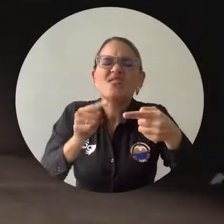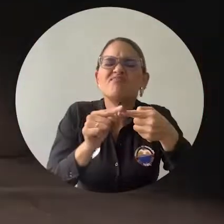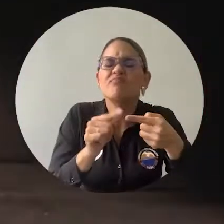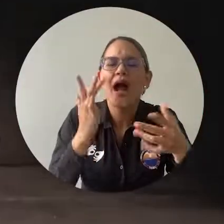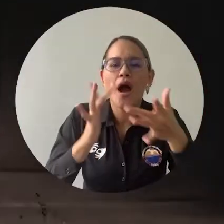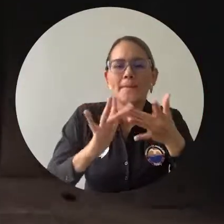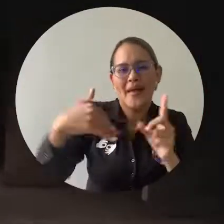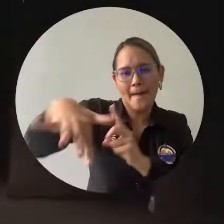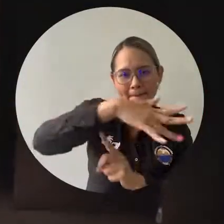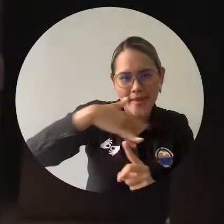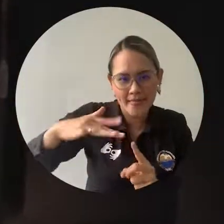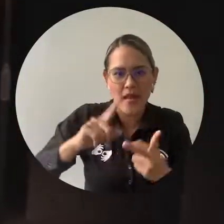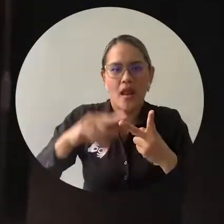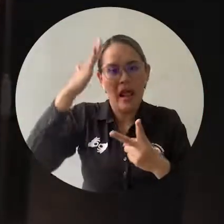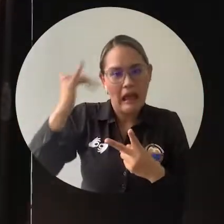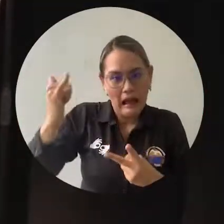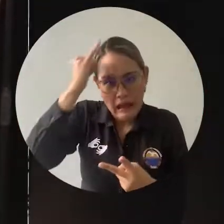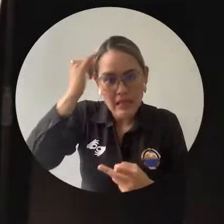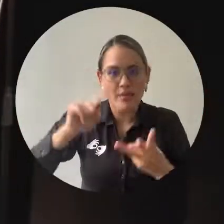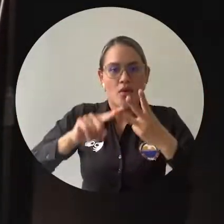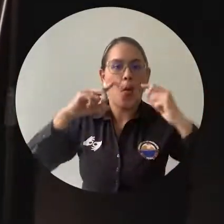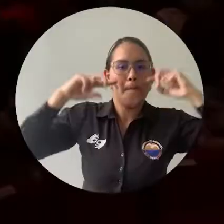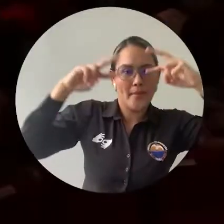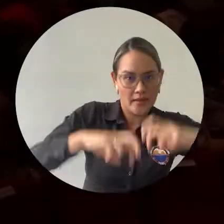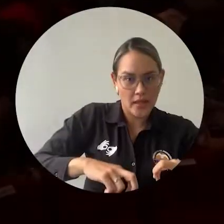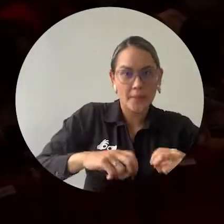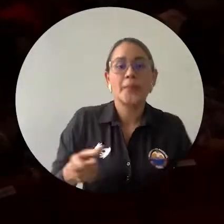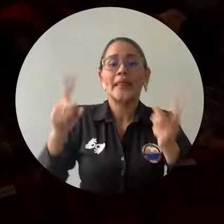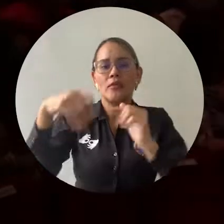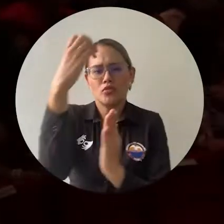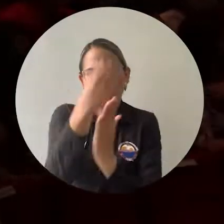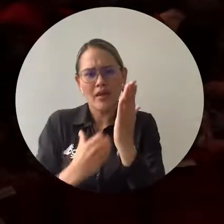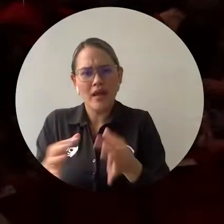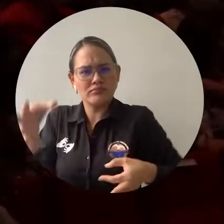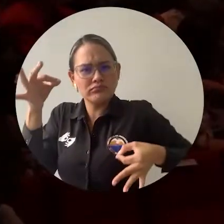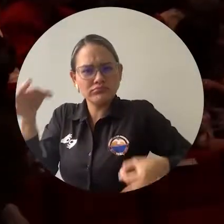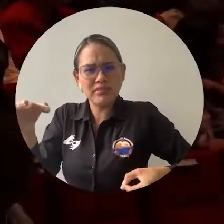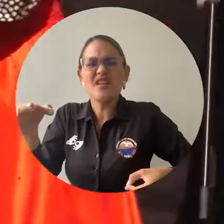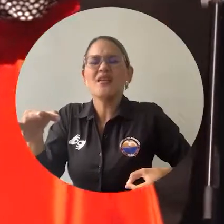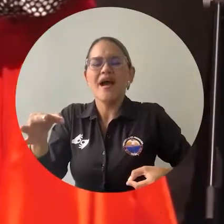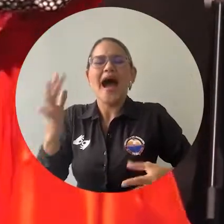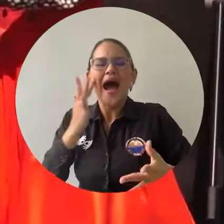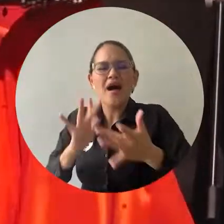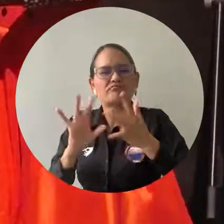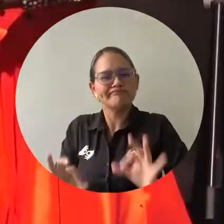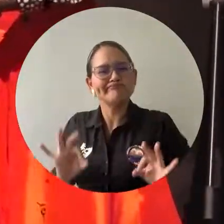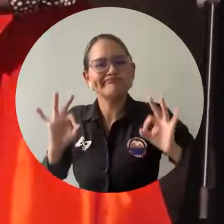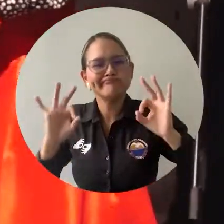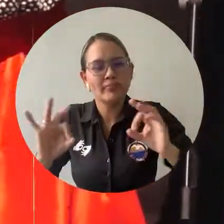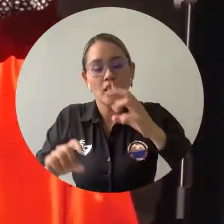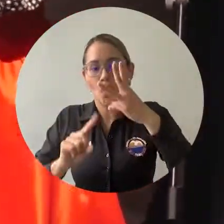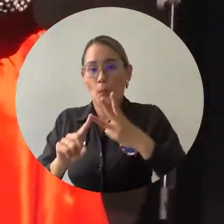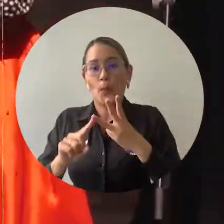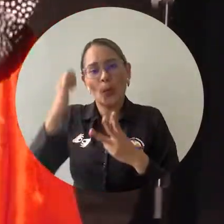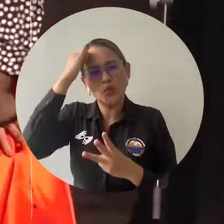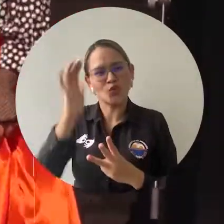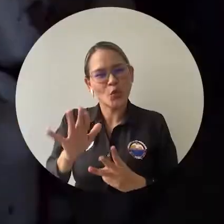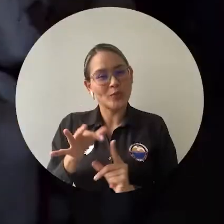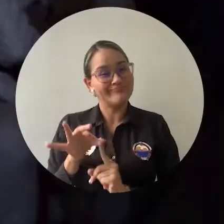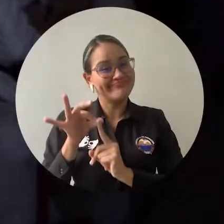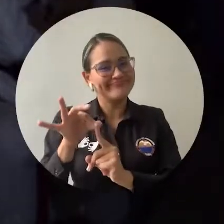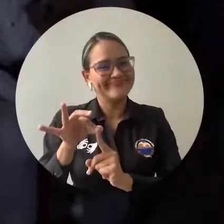ambiental y académico e investigativo. Diploma al Mérito y la Excelencia y profesor distinguido.